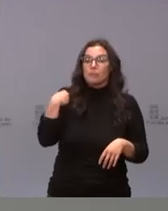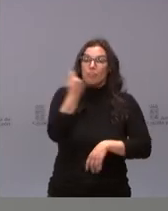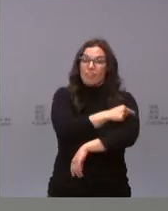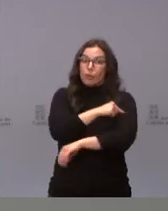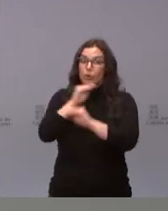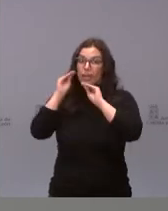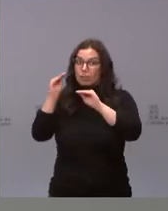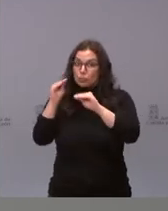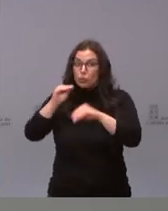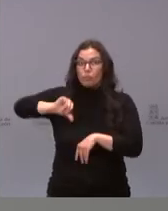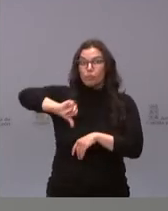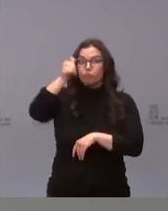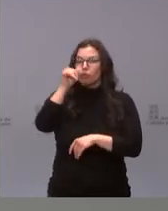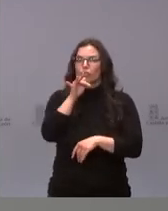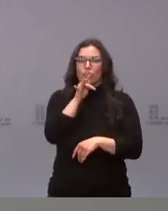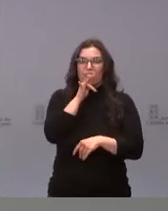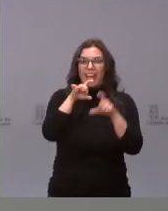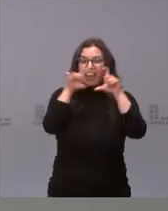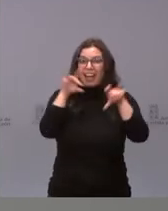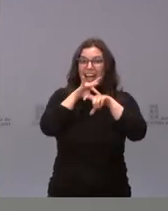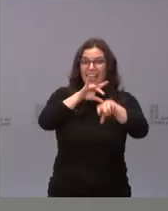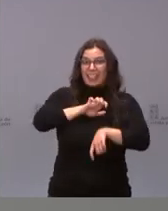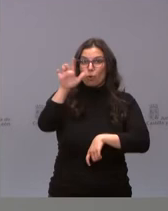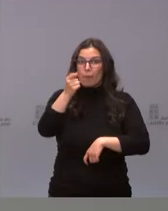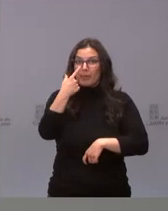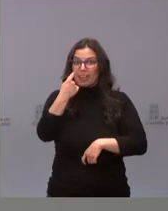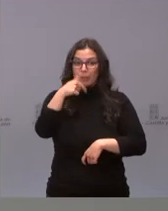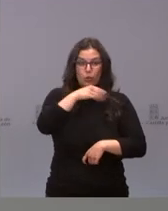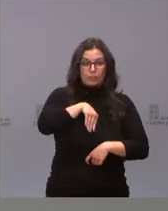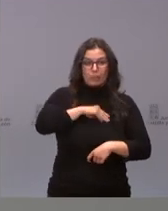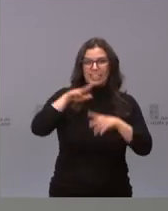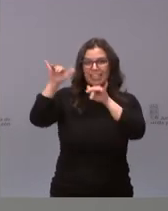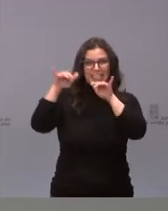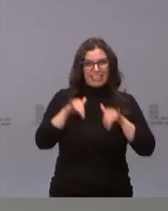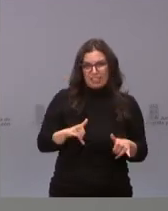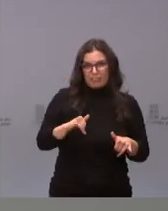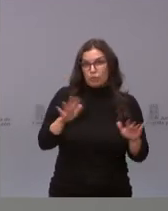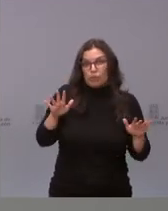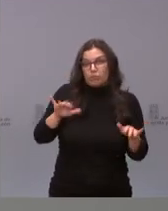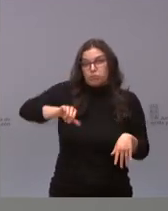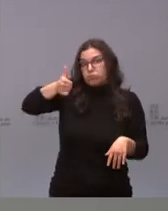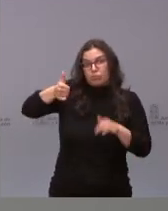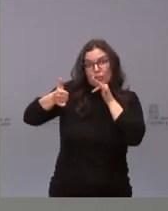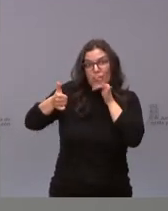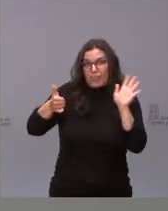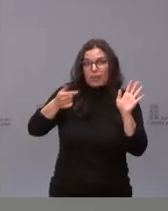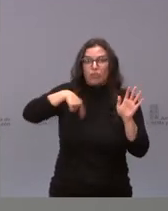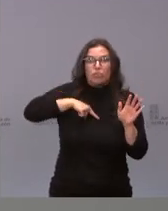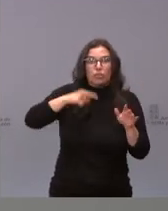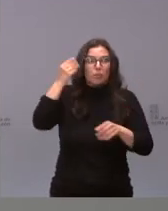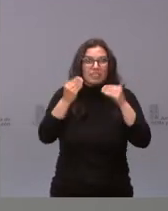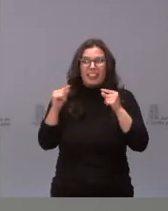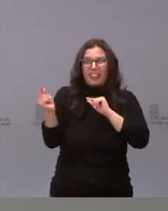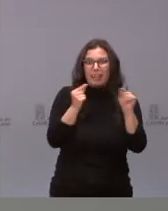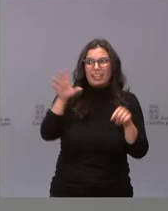ni por la Agencia Española del Medicamento. Por lo tanto, en tanto cuanto esa vacuna no esté, no podemos entrar en ese